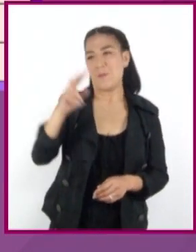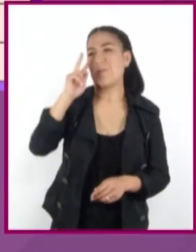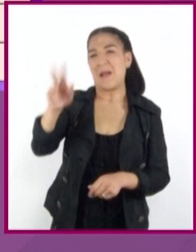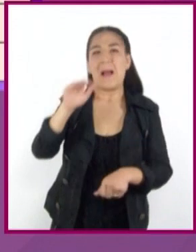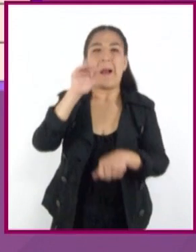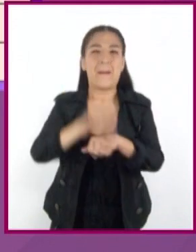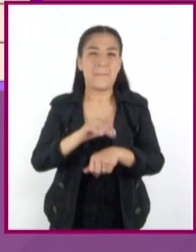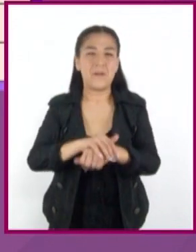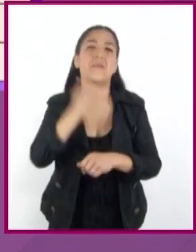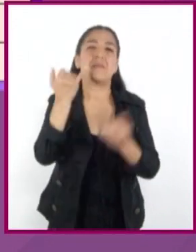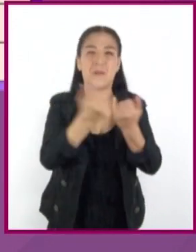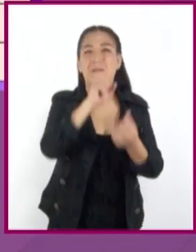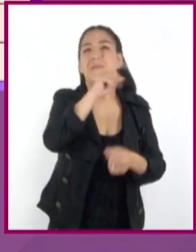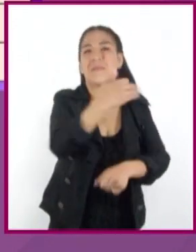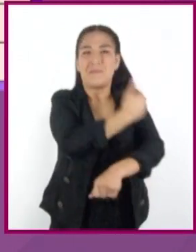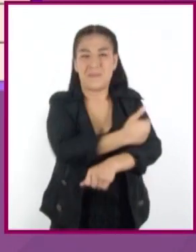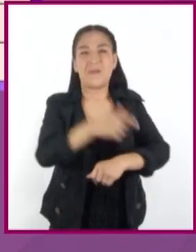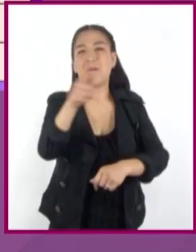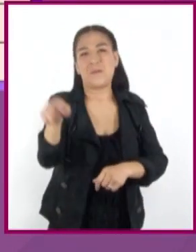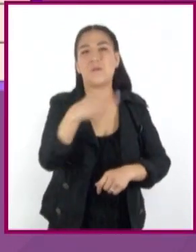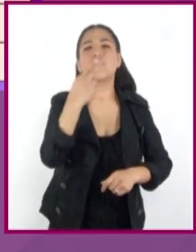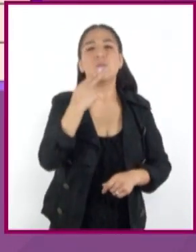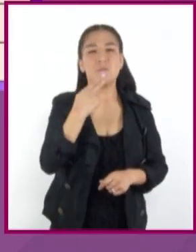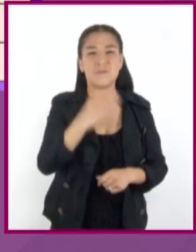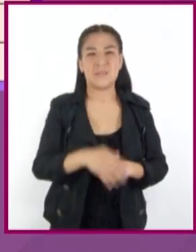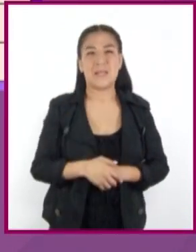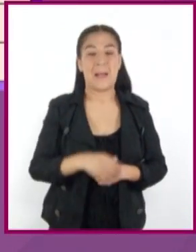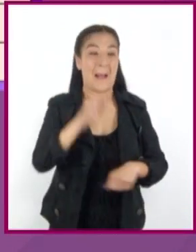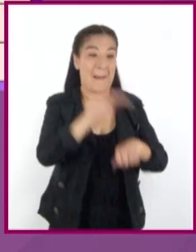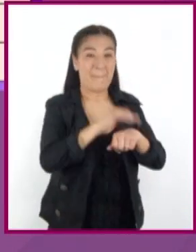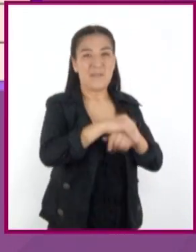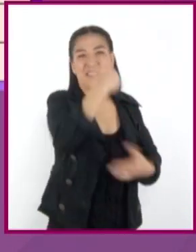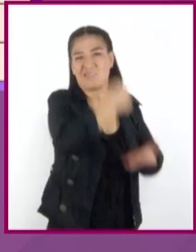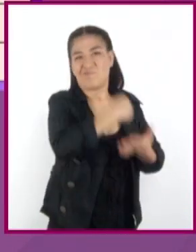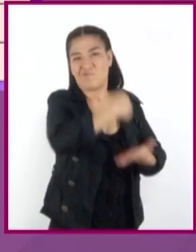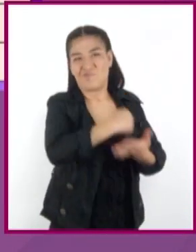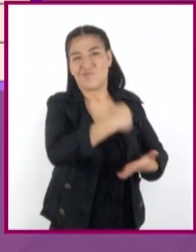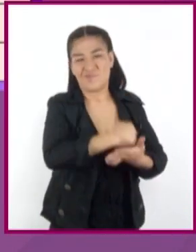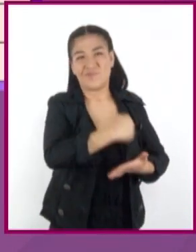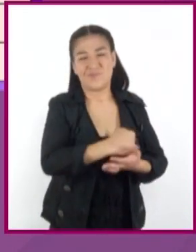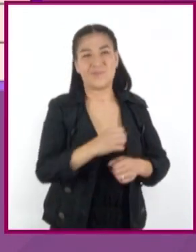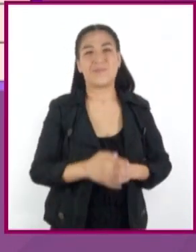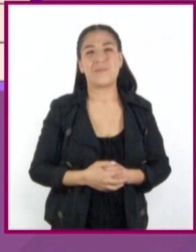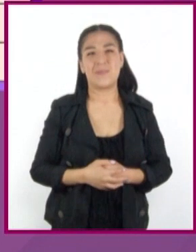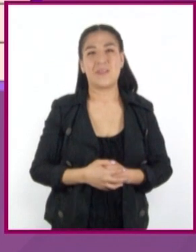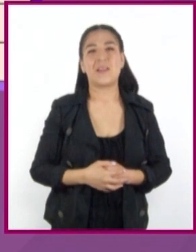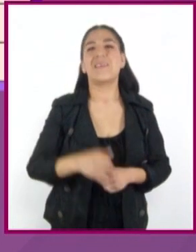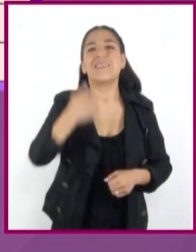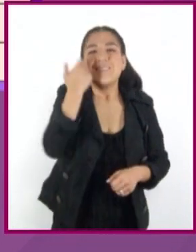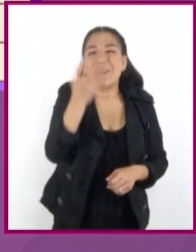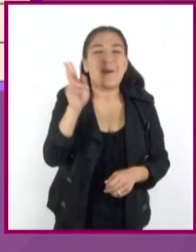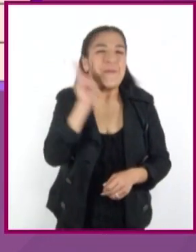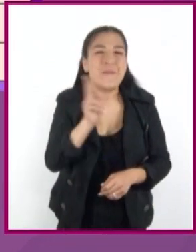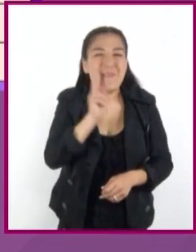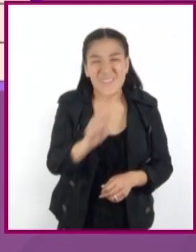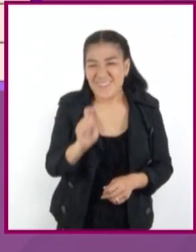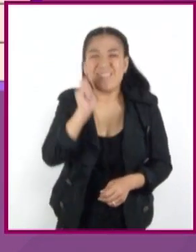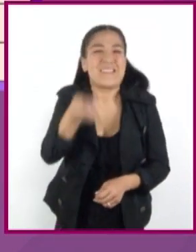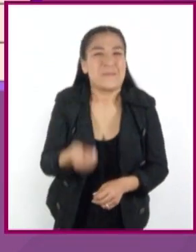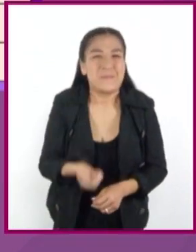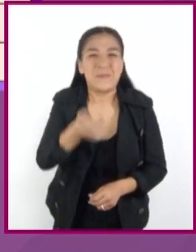familiares consumirlos. Me presionan mis amigos o conocidos. Quiero experimentar qué se siente.